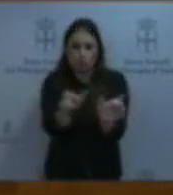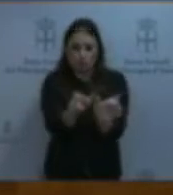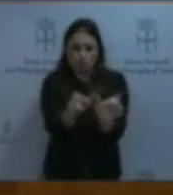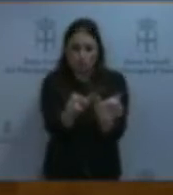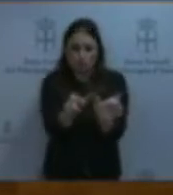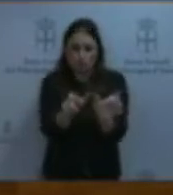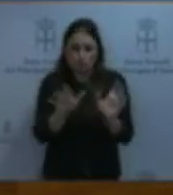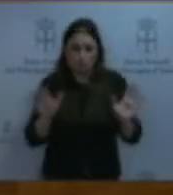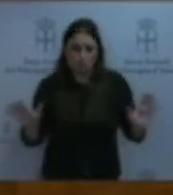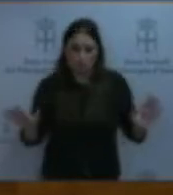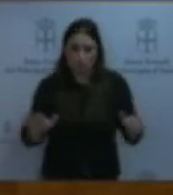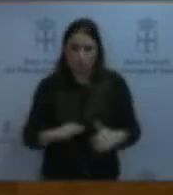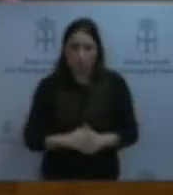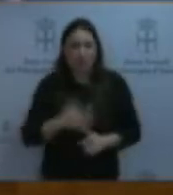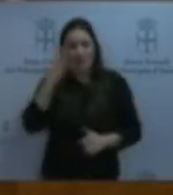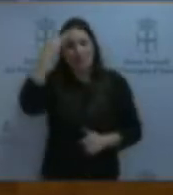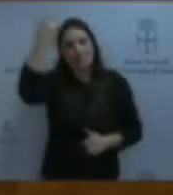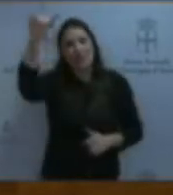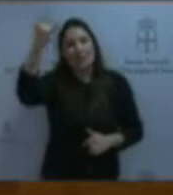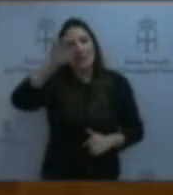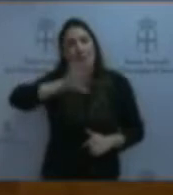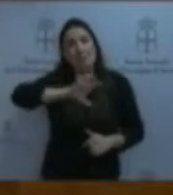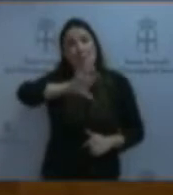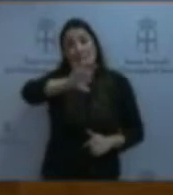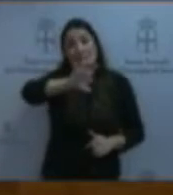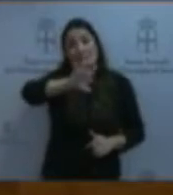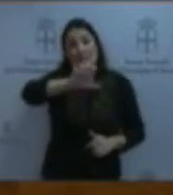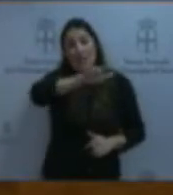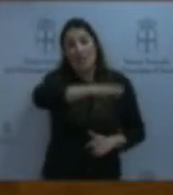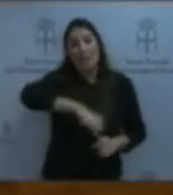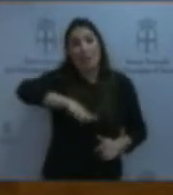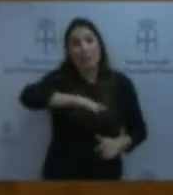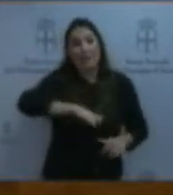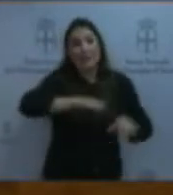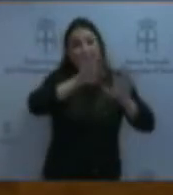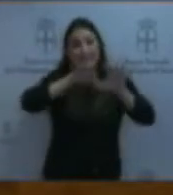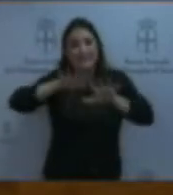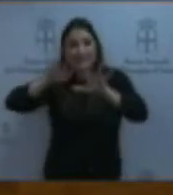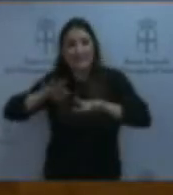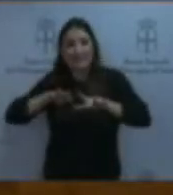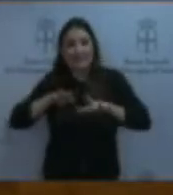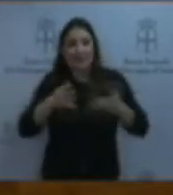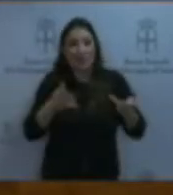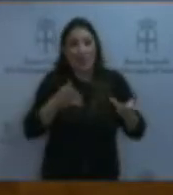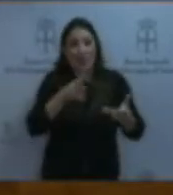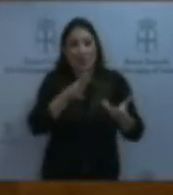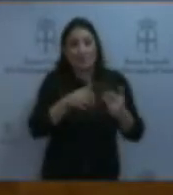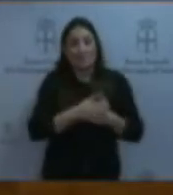Miren, ¿se imaginan un país en el que hubiera existido cientos de campos de concentración, pero nadie lo recordara?